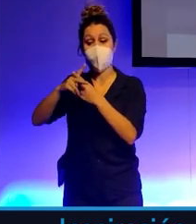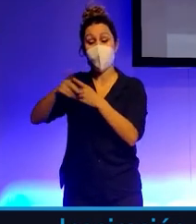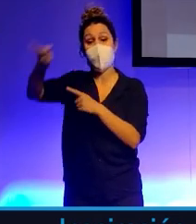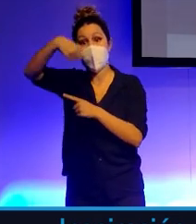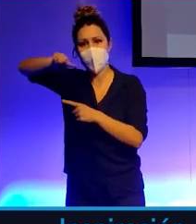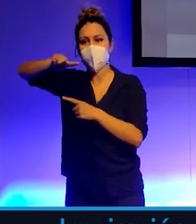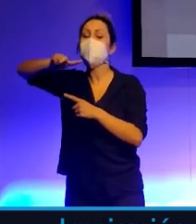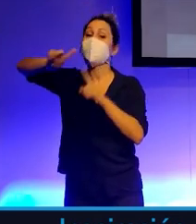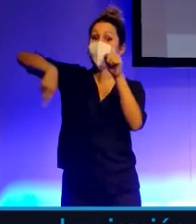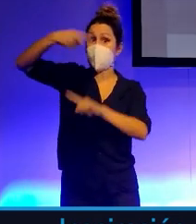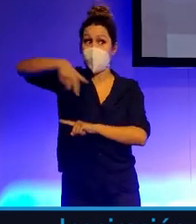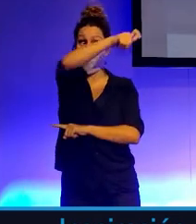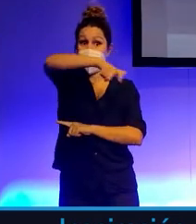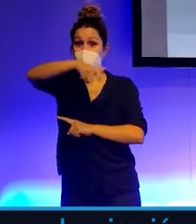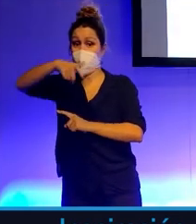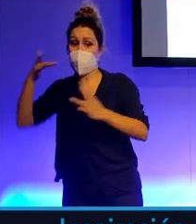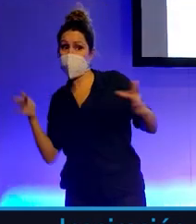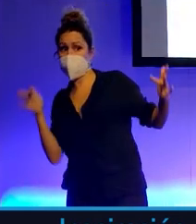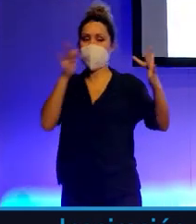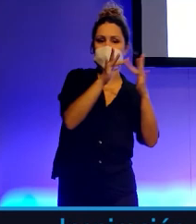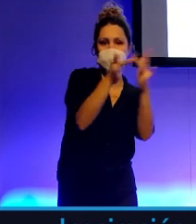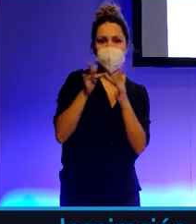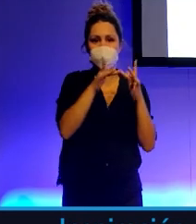conectemos a las personas para crear valor.